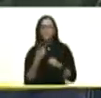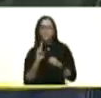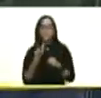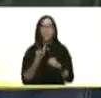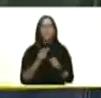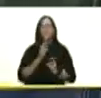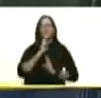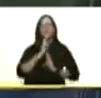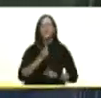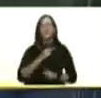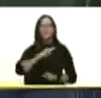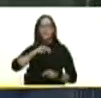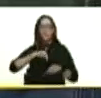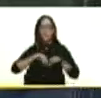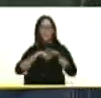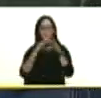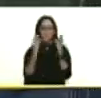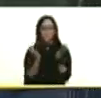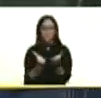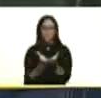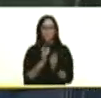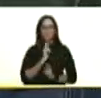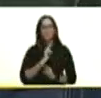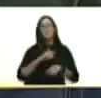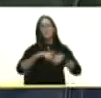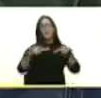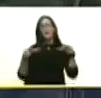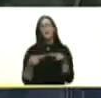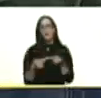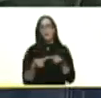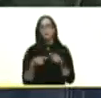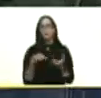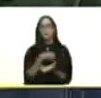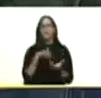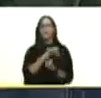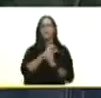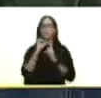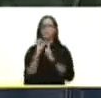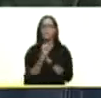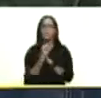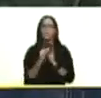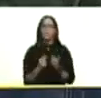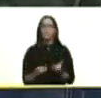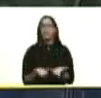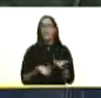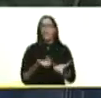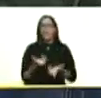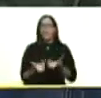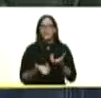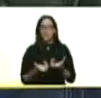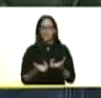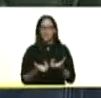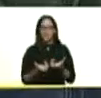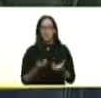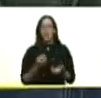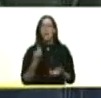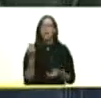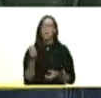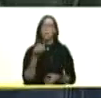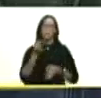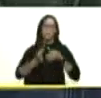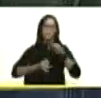nuestra tierra ante esta situación de la crisis climática ante la situación del calentamiento como le indiqué